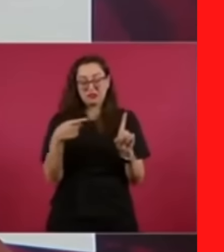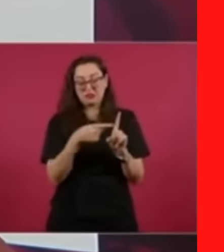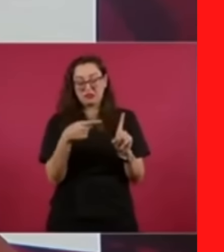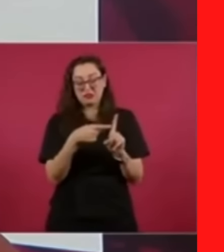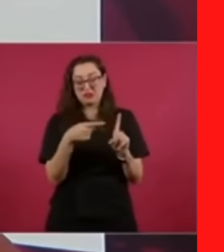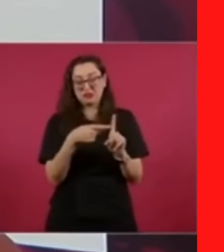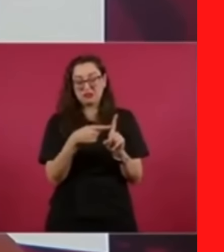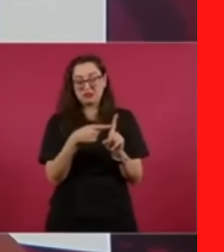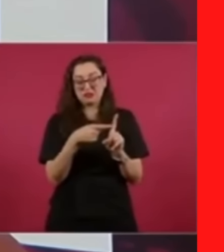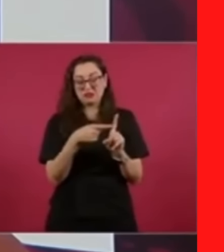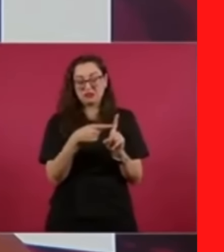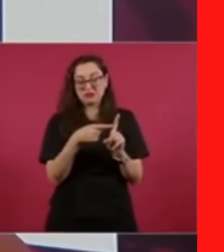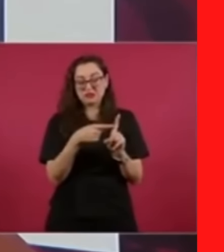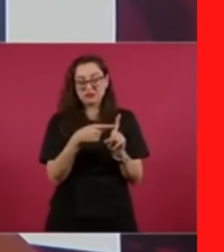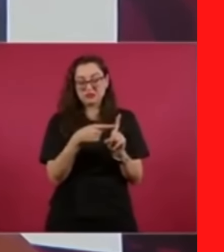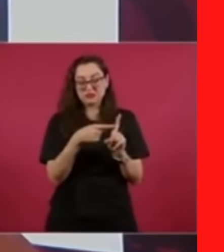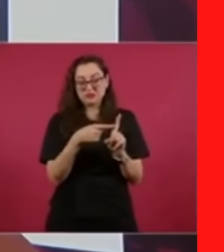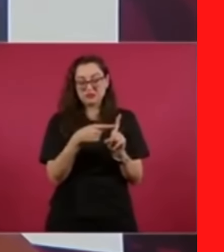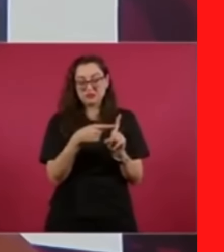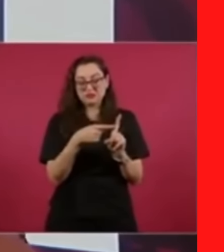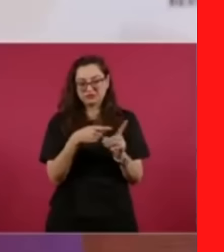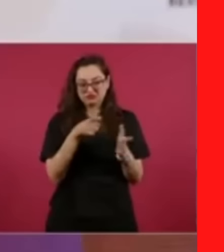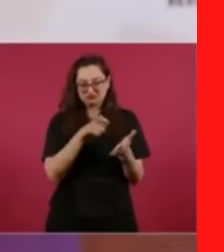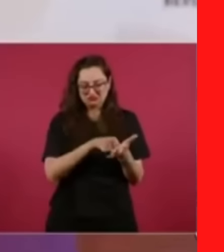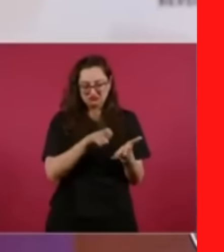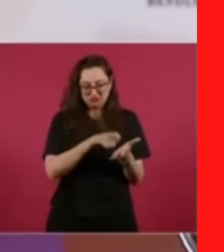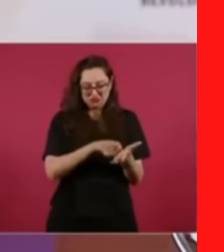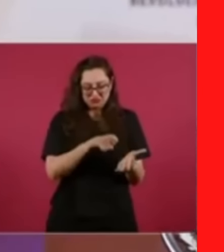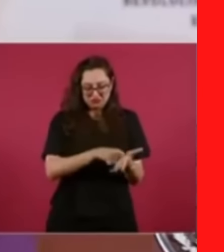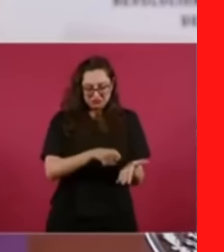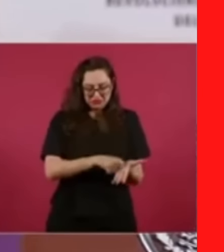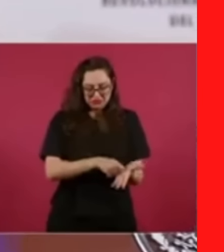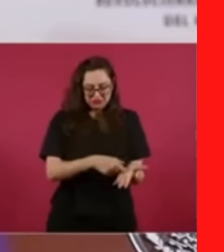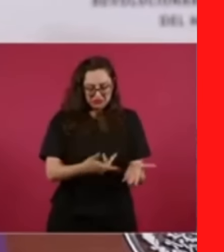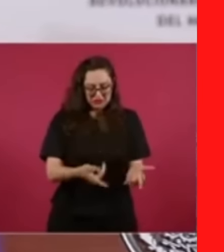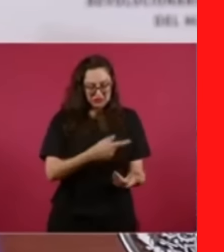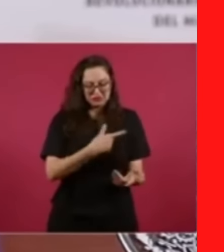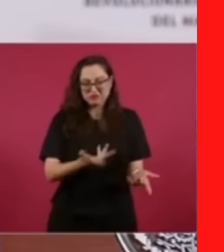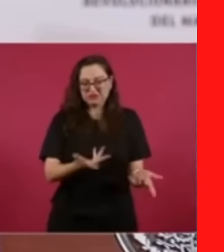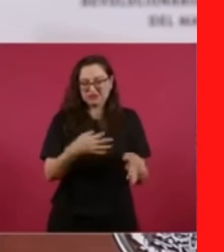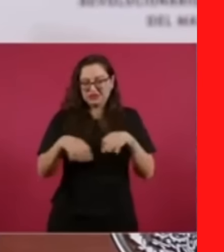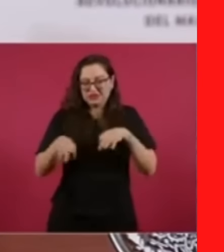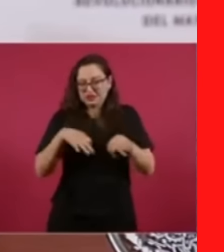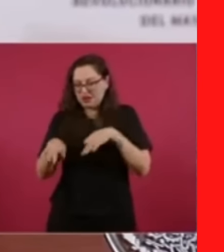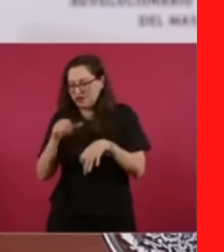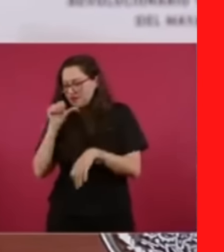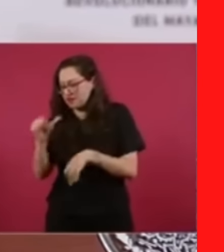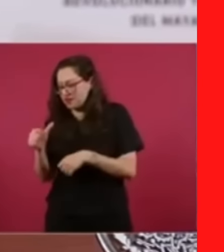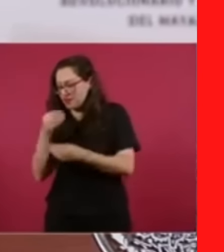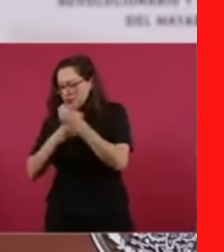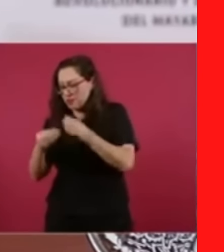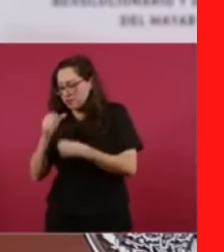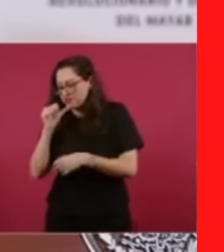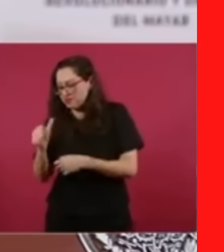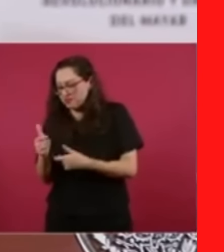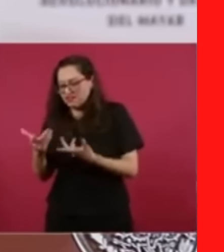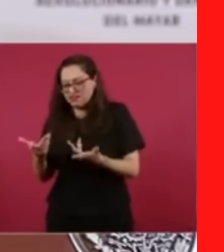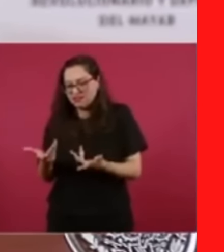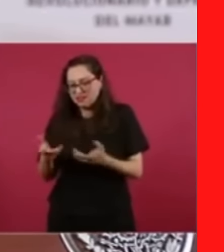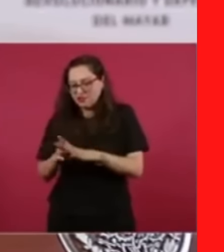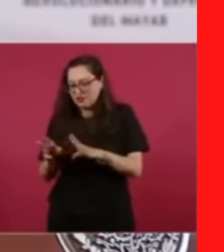mientras escribían sus grandes novelas, participaban